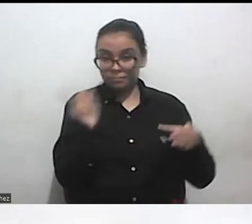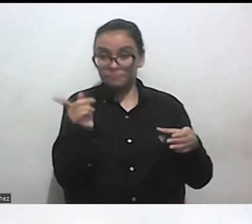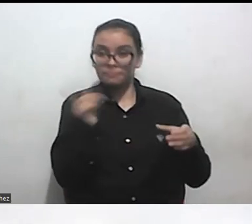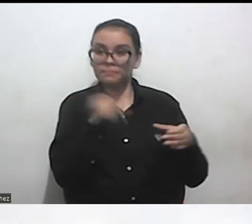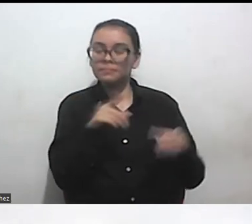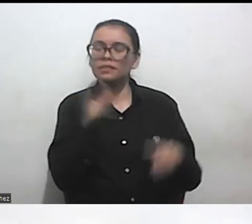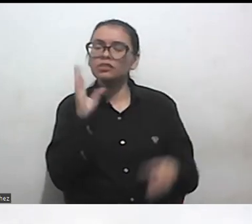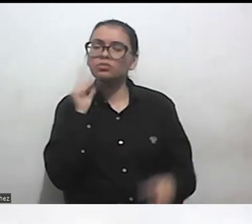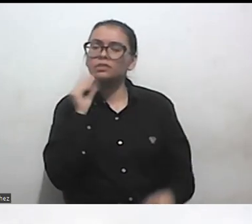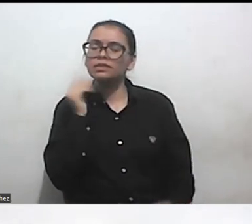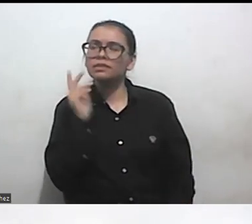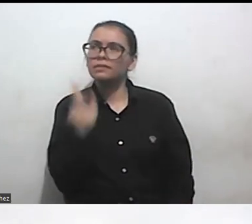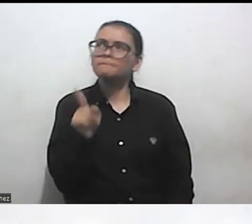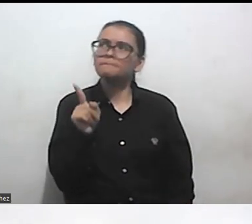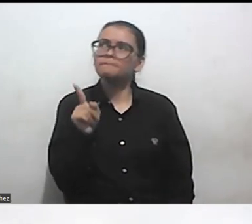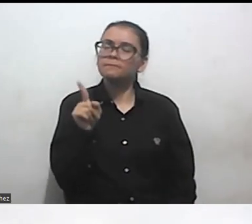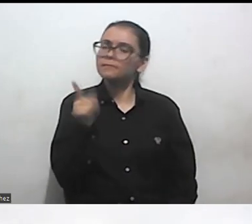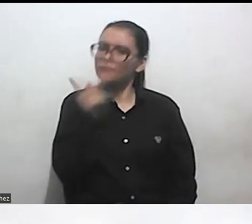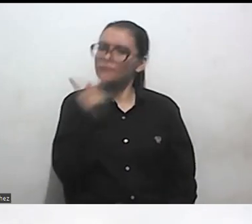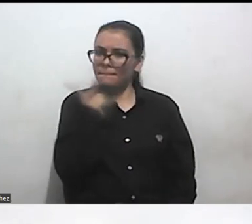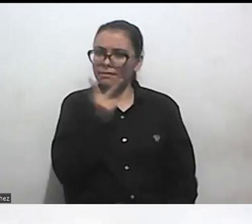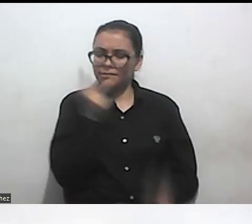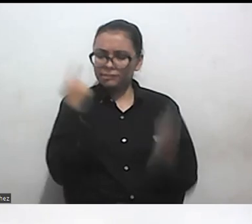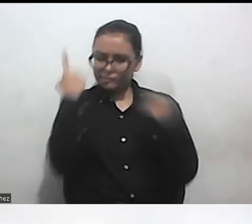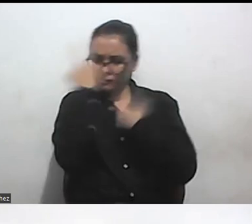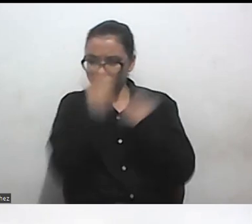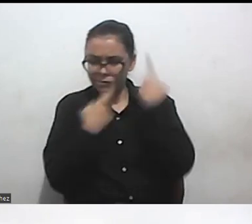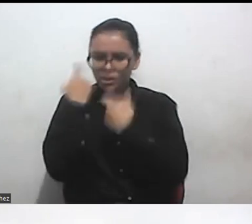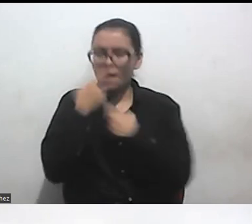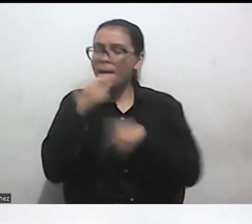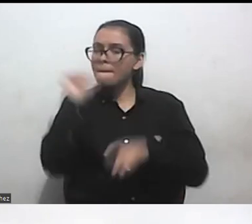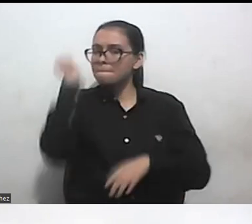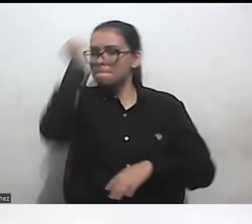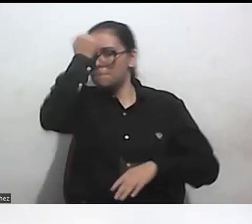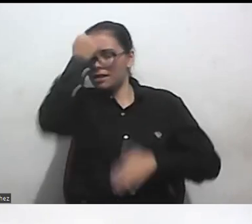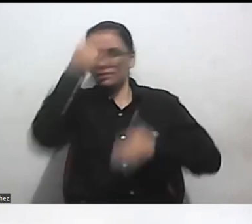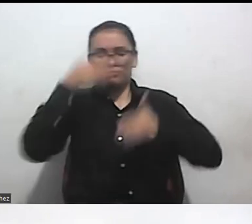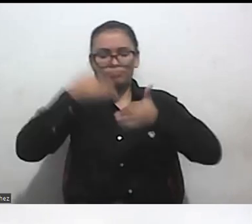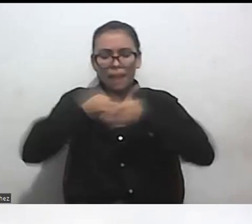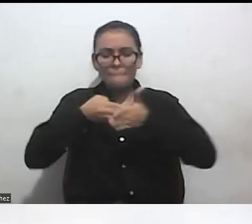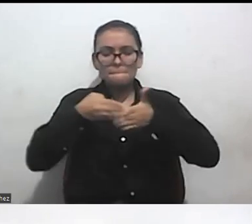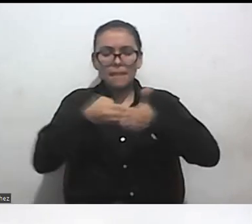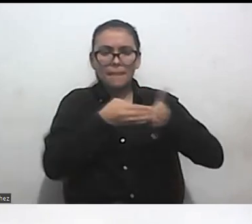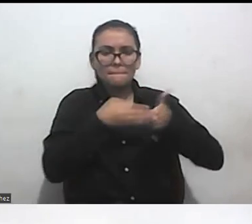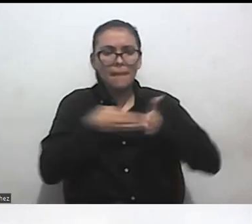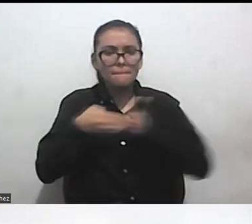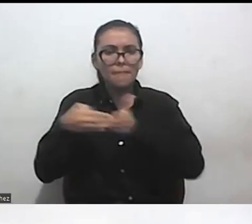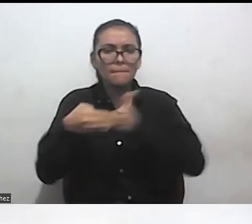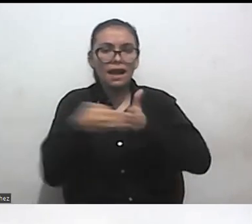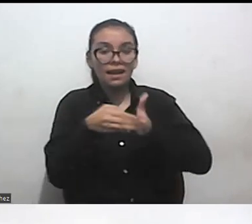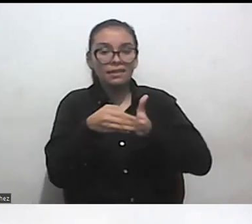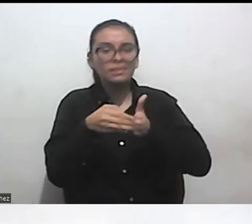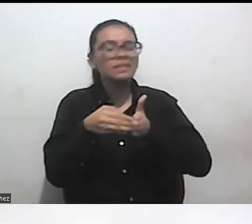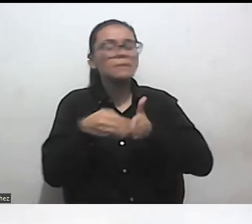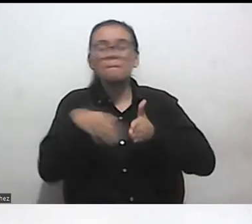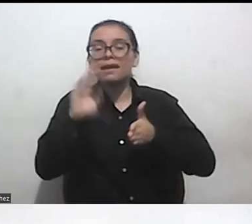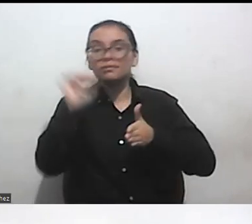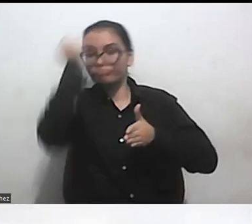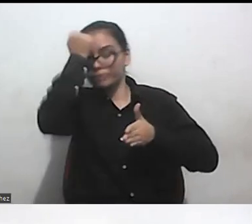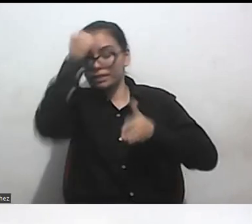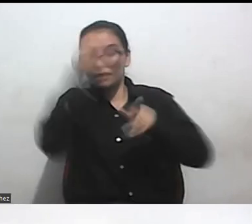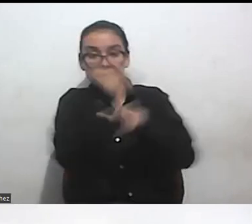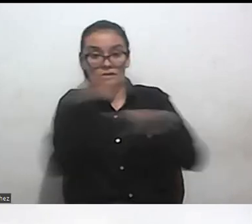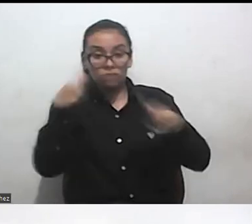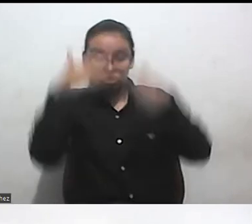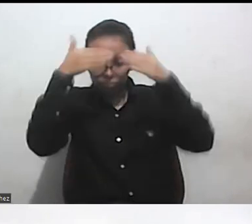que reflexionemos ahora sobre las principales barreras que enfrentan las personas con discapacidad cuáles consideran que